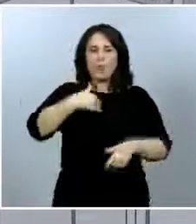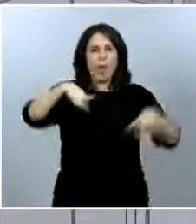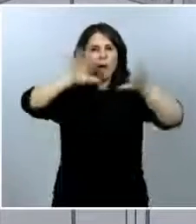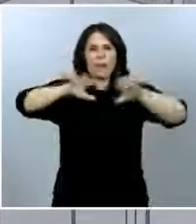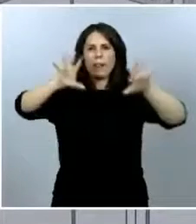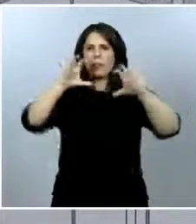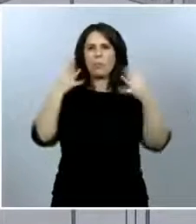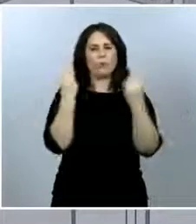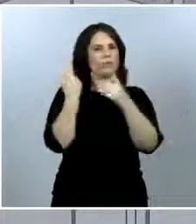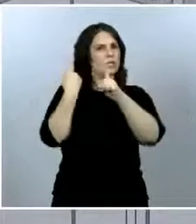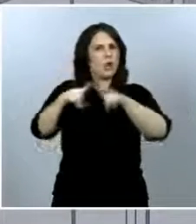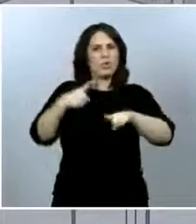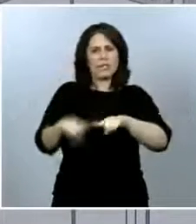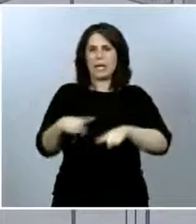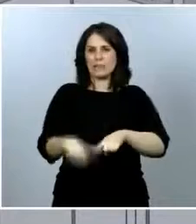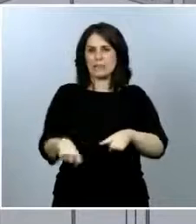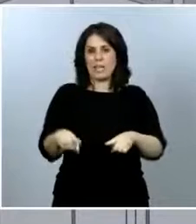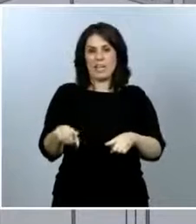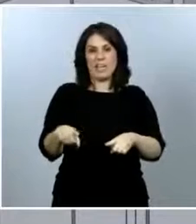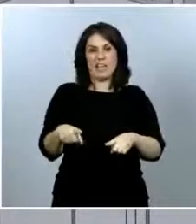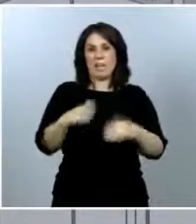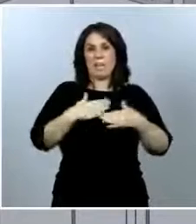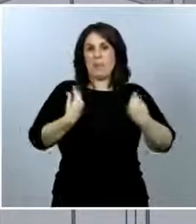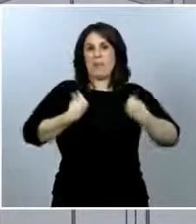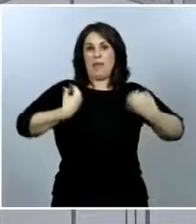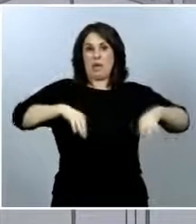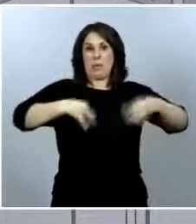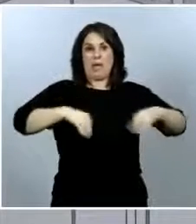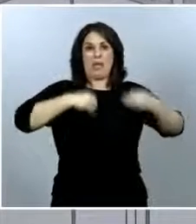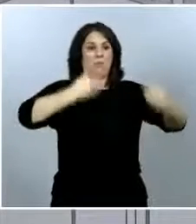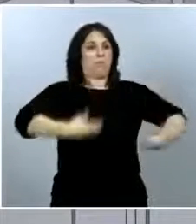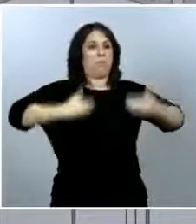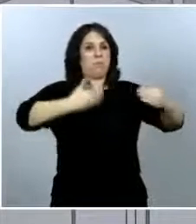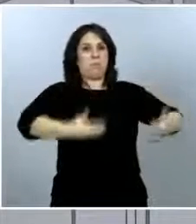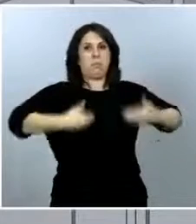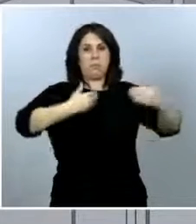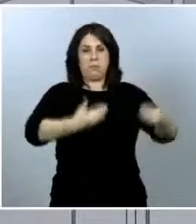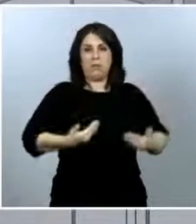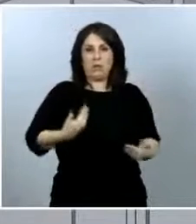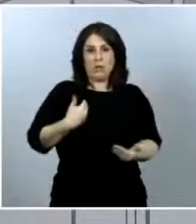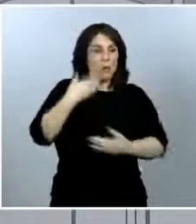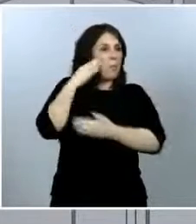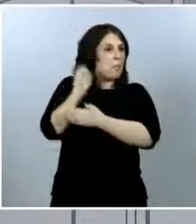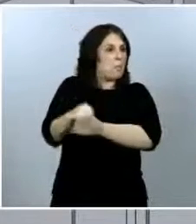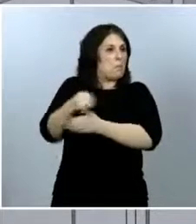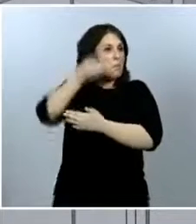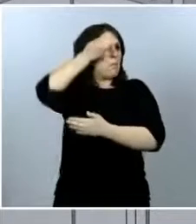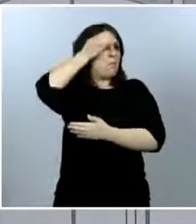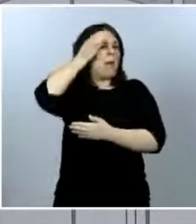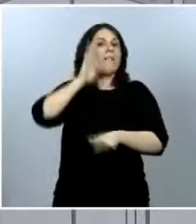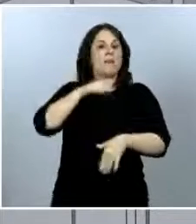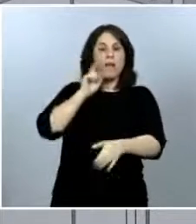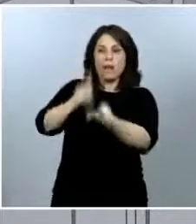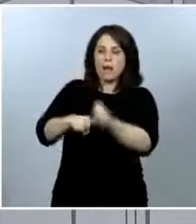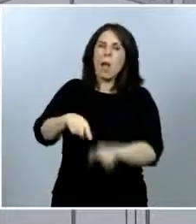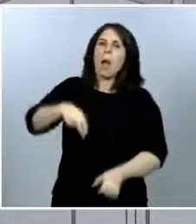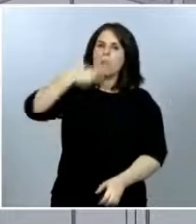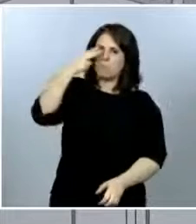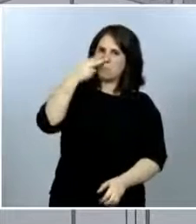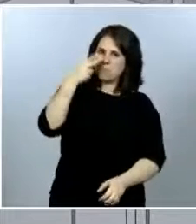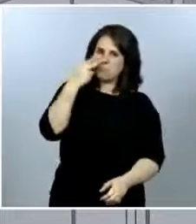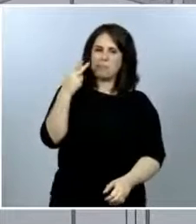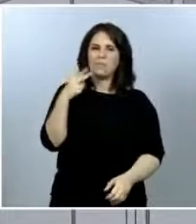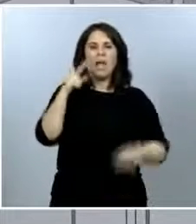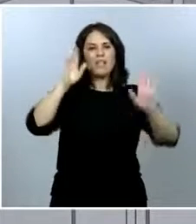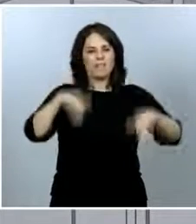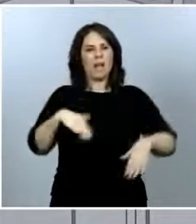cosas que normalmente se ignoran cuando no estás metido en cada uno de estos mundos y hemos quedado ya en un